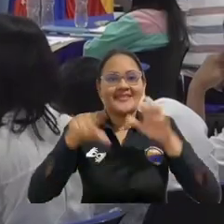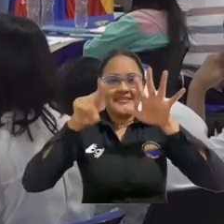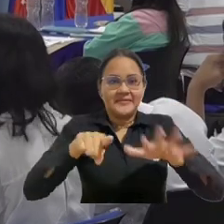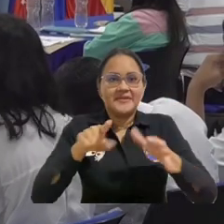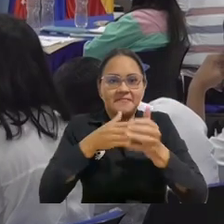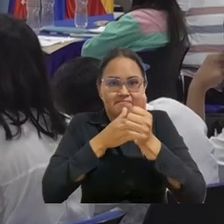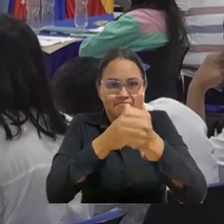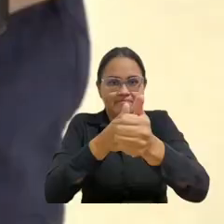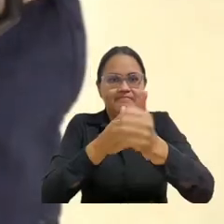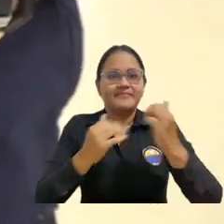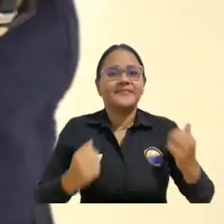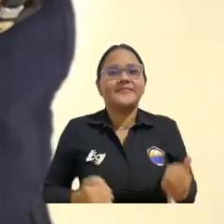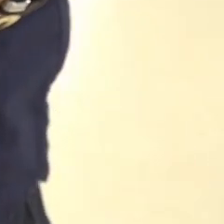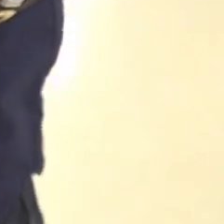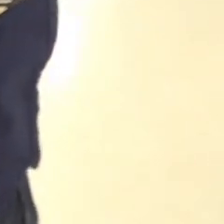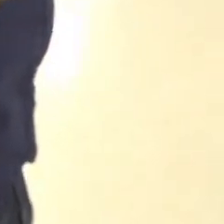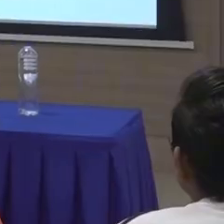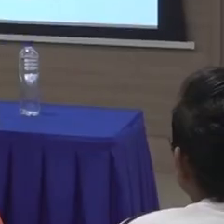en este semestre.